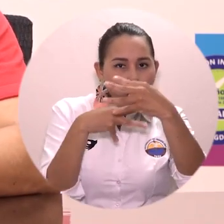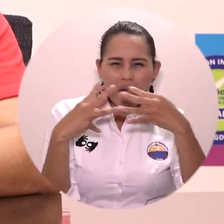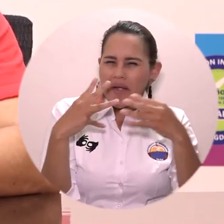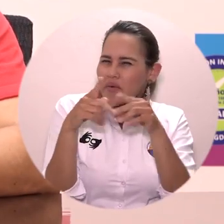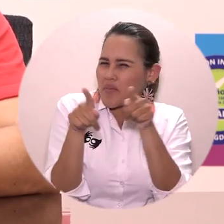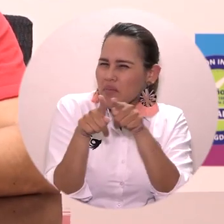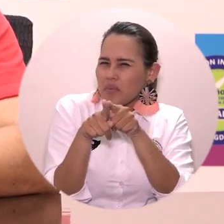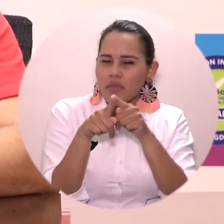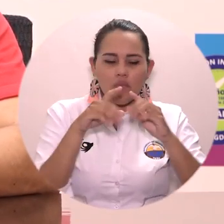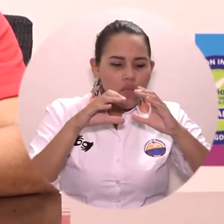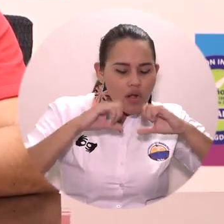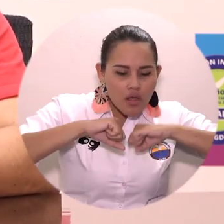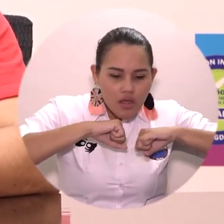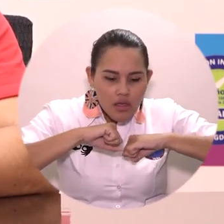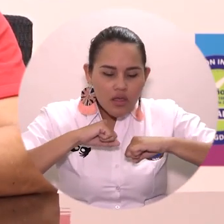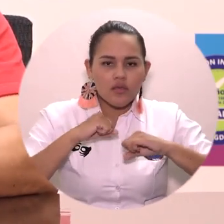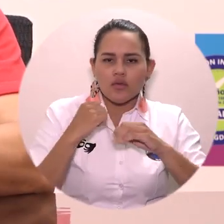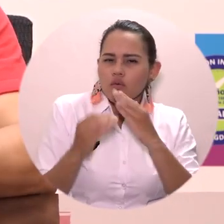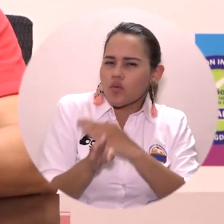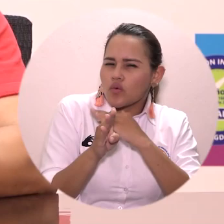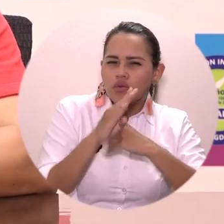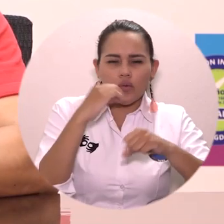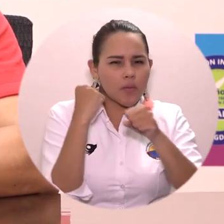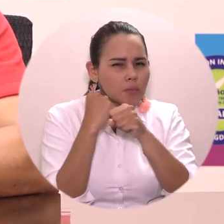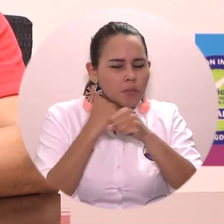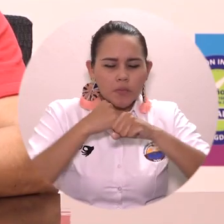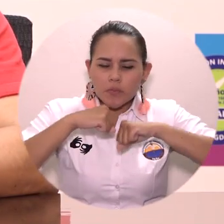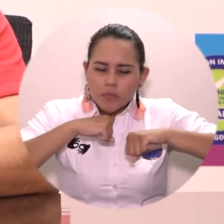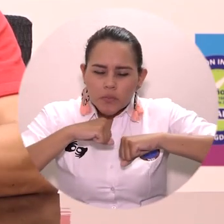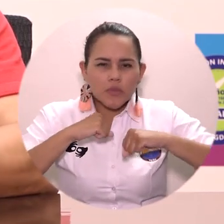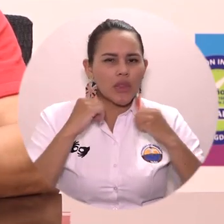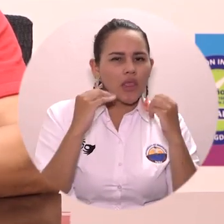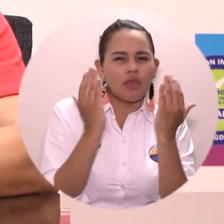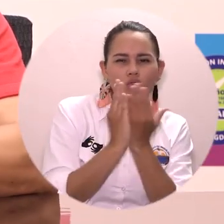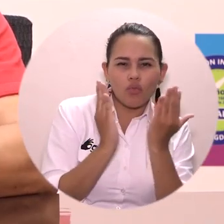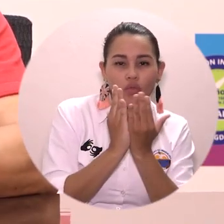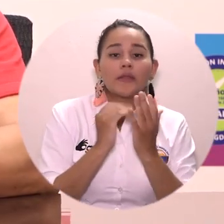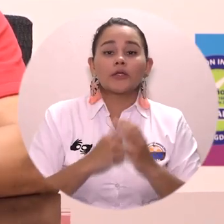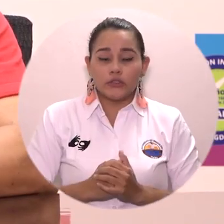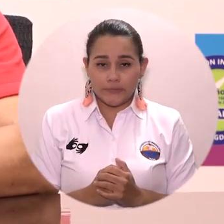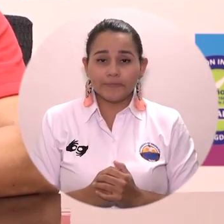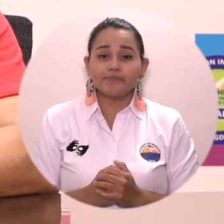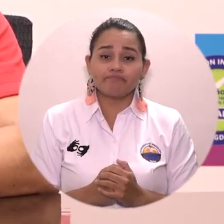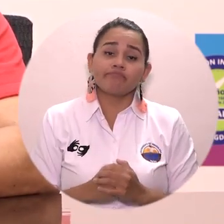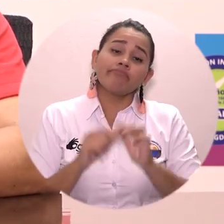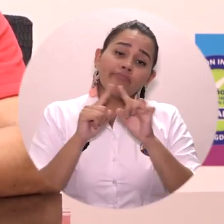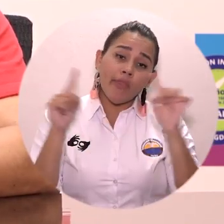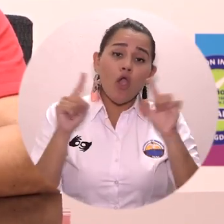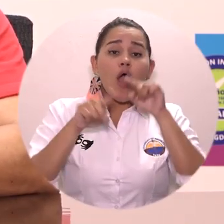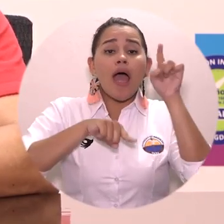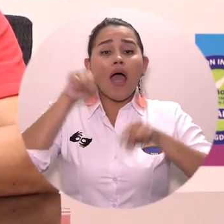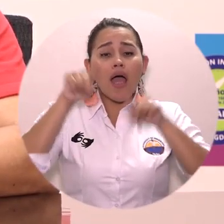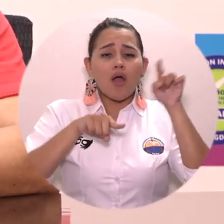trabajo en algunos casos, que para el caso nuestro se nos hace muy difícil que todos lo hagamos de esa manera y por eso seguimos viniendo, seguimos atendiendo la situación,